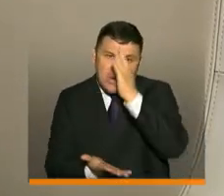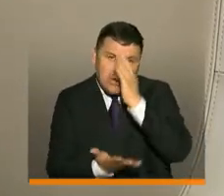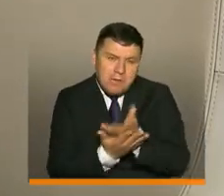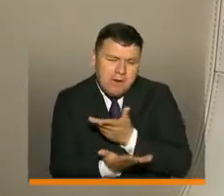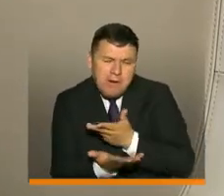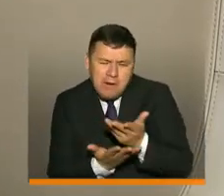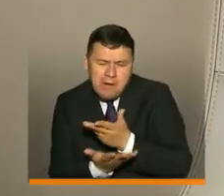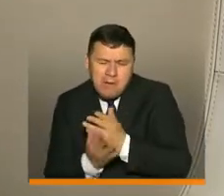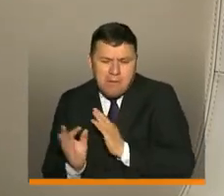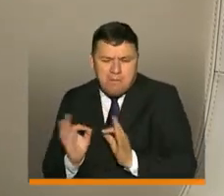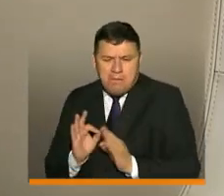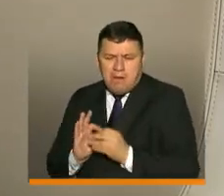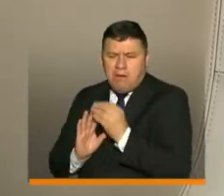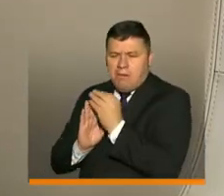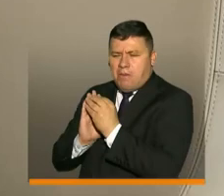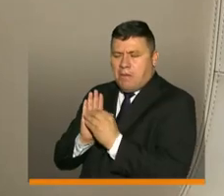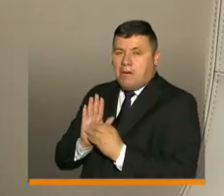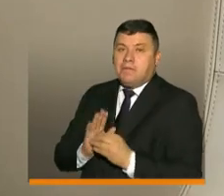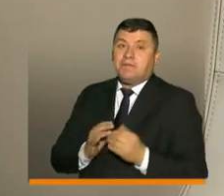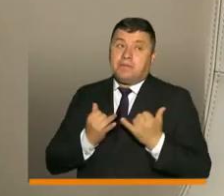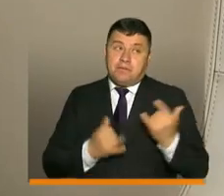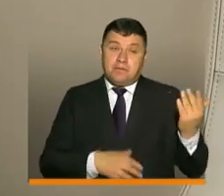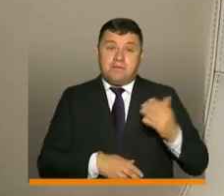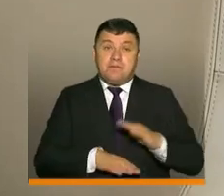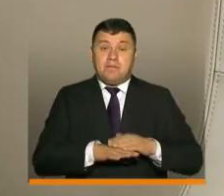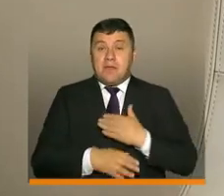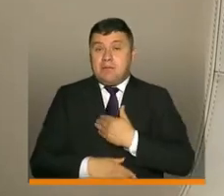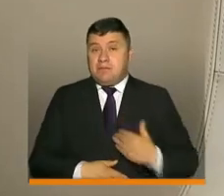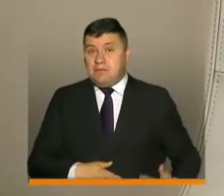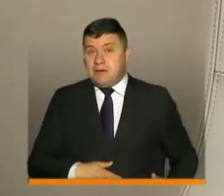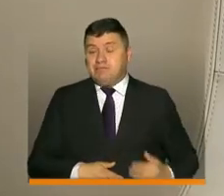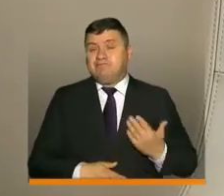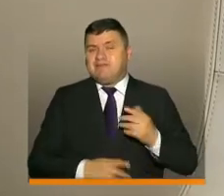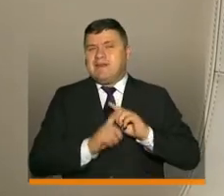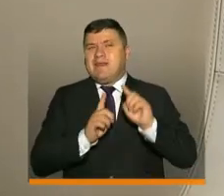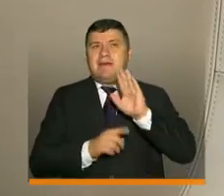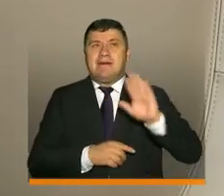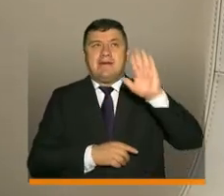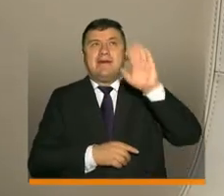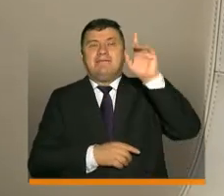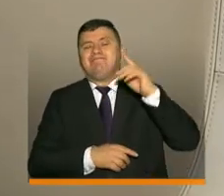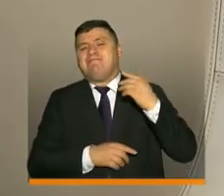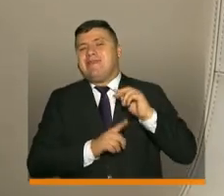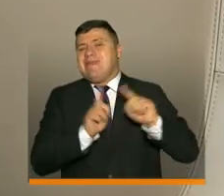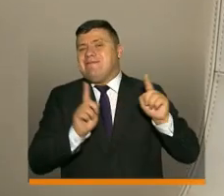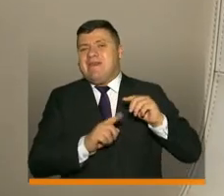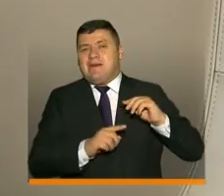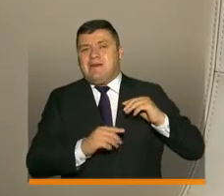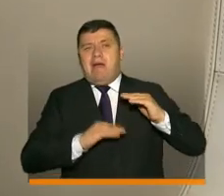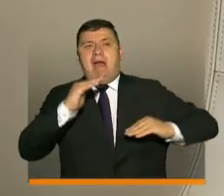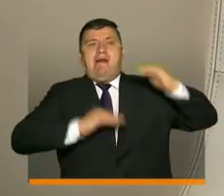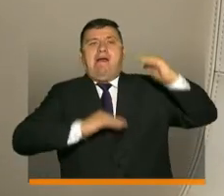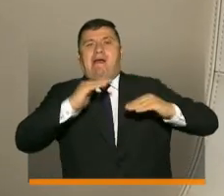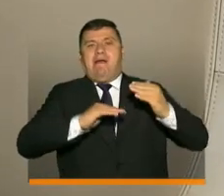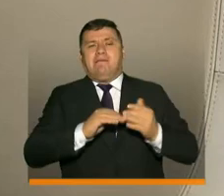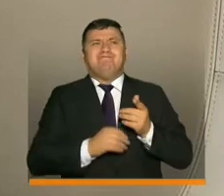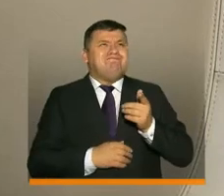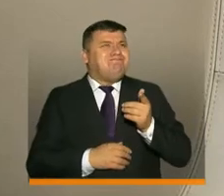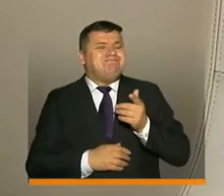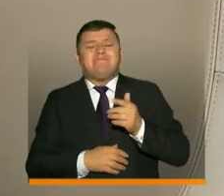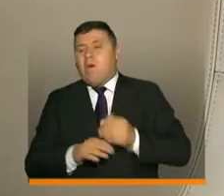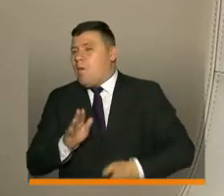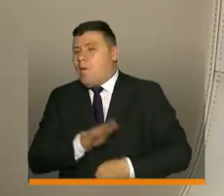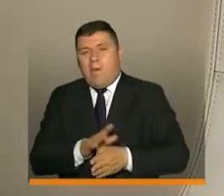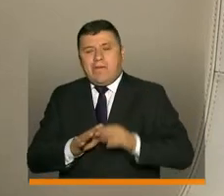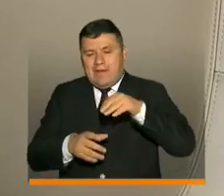En este momento, como menciona el presidente, la evolución de la pandemia en distintos territorios nos da para continuar en educación en casa y para